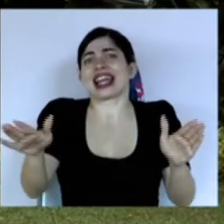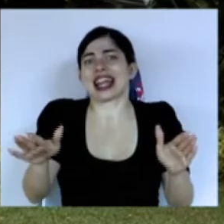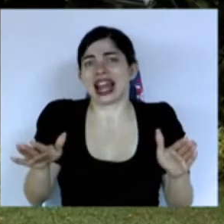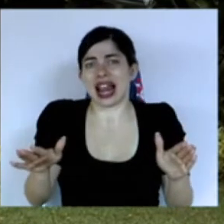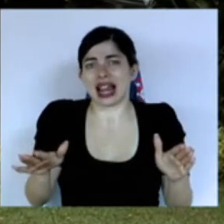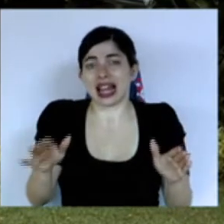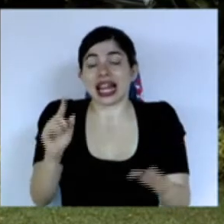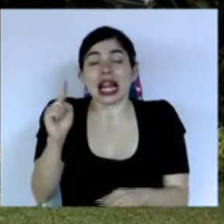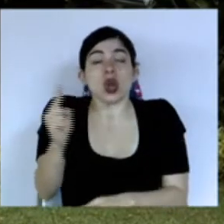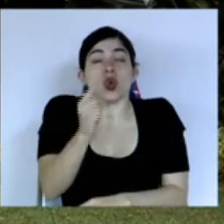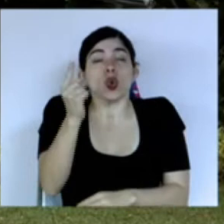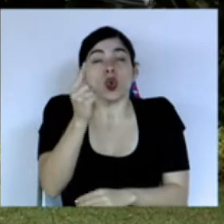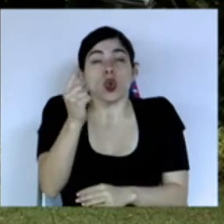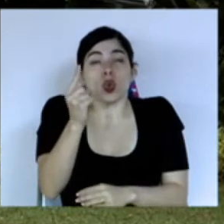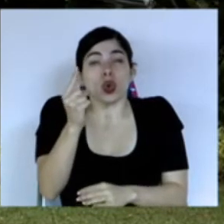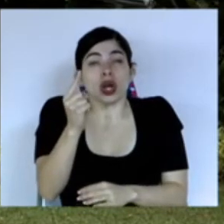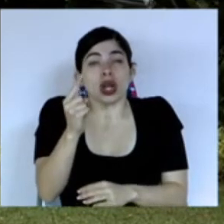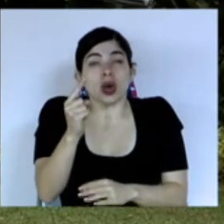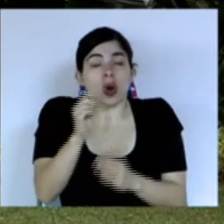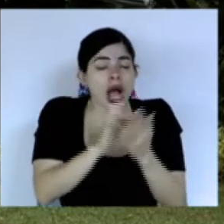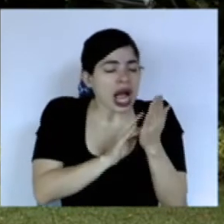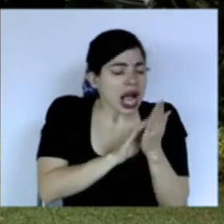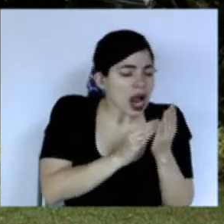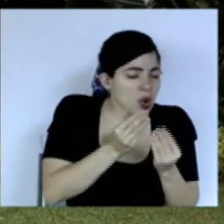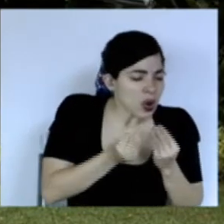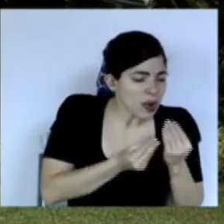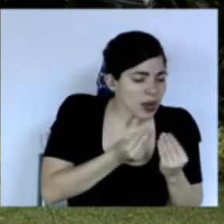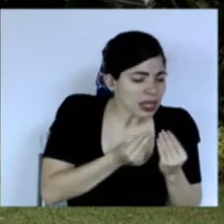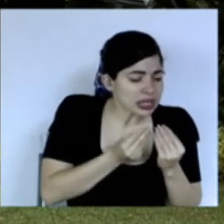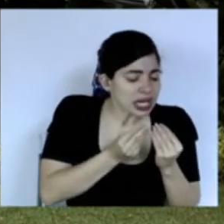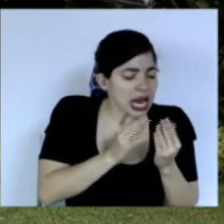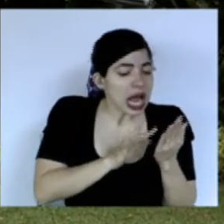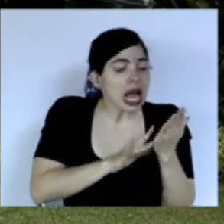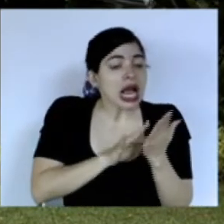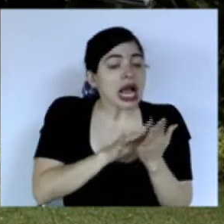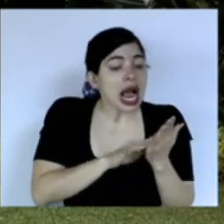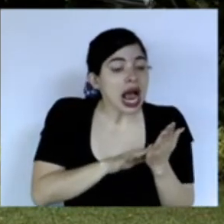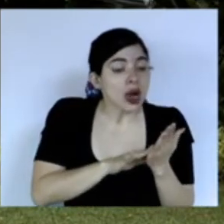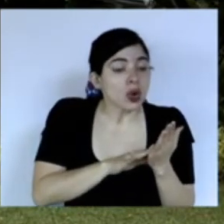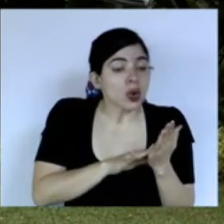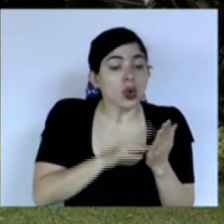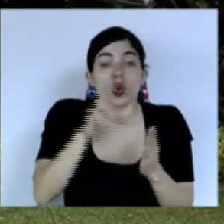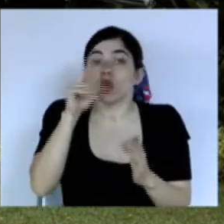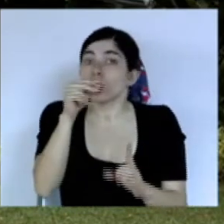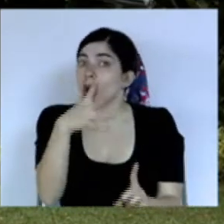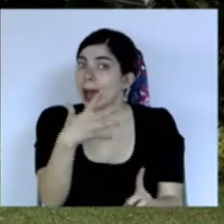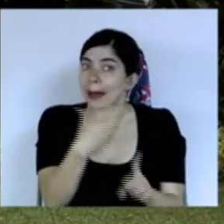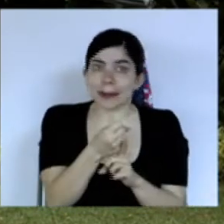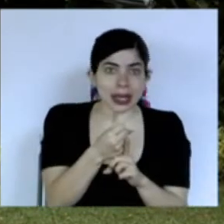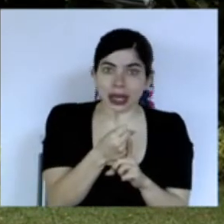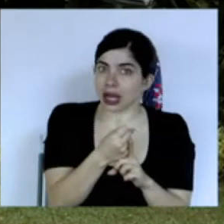y el único cálculo que hay que hacer es el cálculo de que no se golpea a los pobres